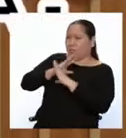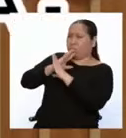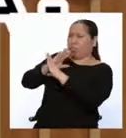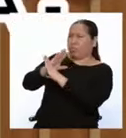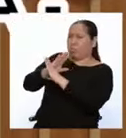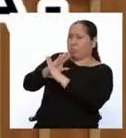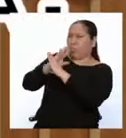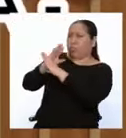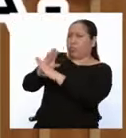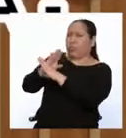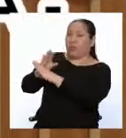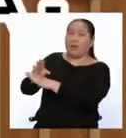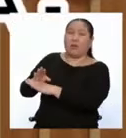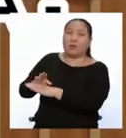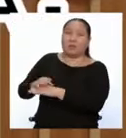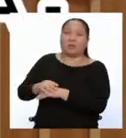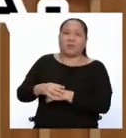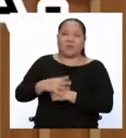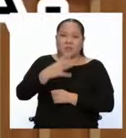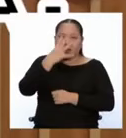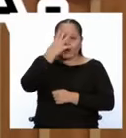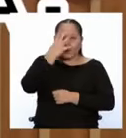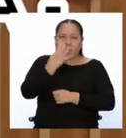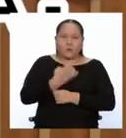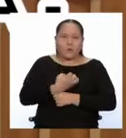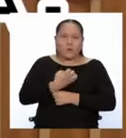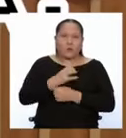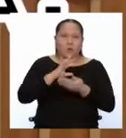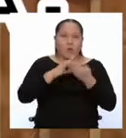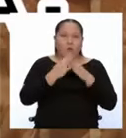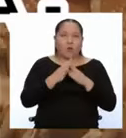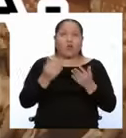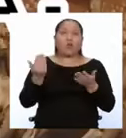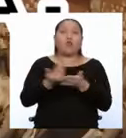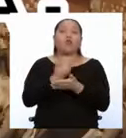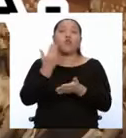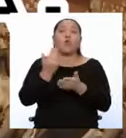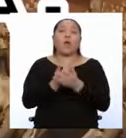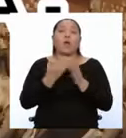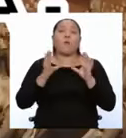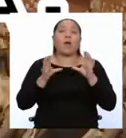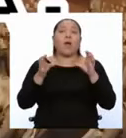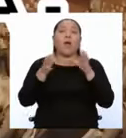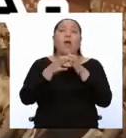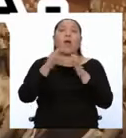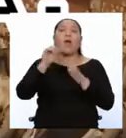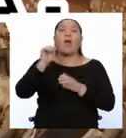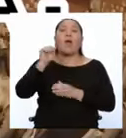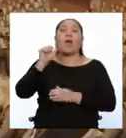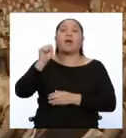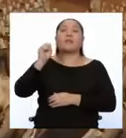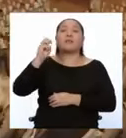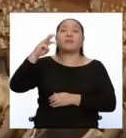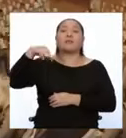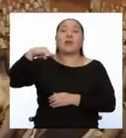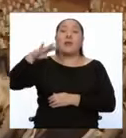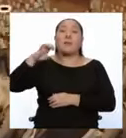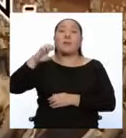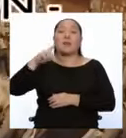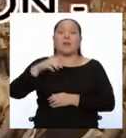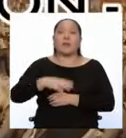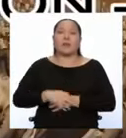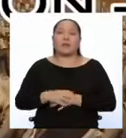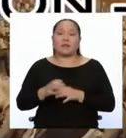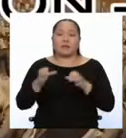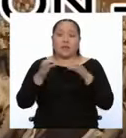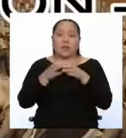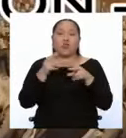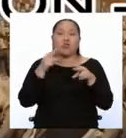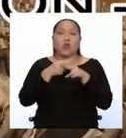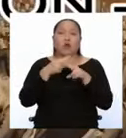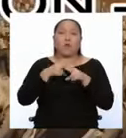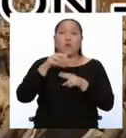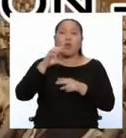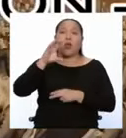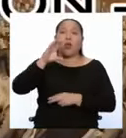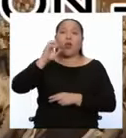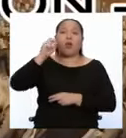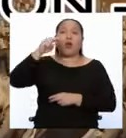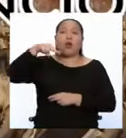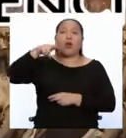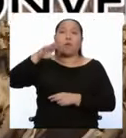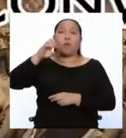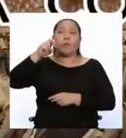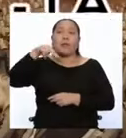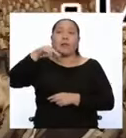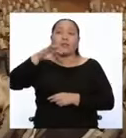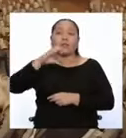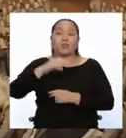El pueblo se molestó mucho y por eso formó una nueva asamblea. ¿Sabes cómo se llamó? La Convención. Y estuvo conformada